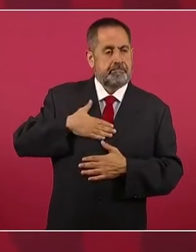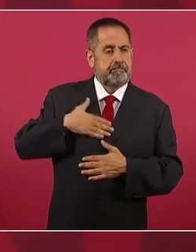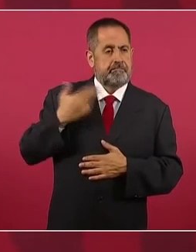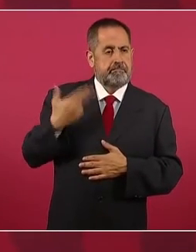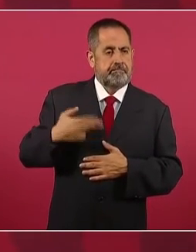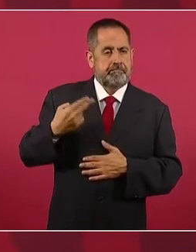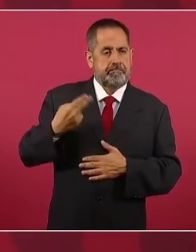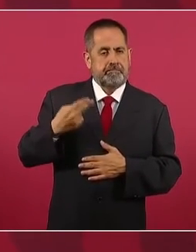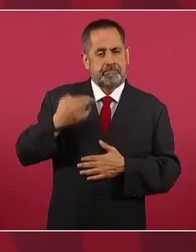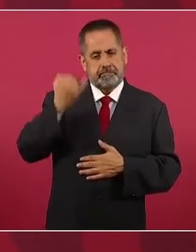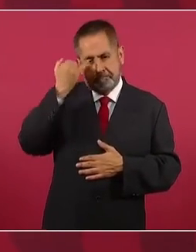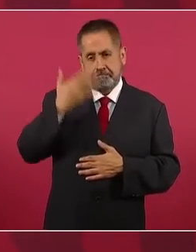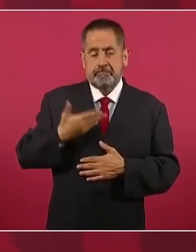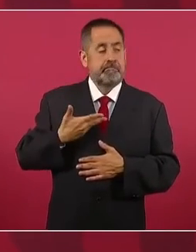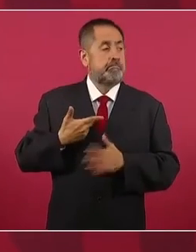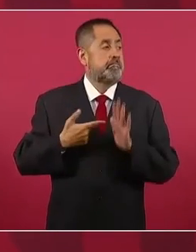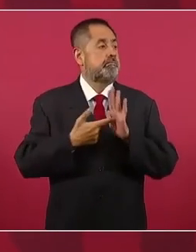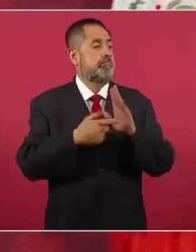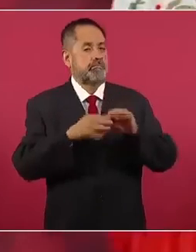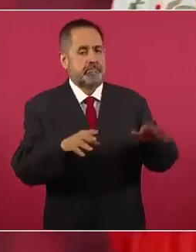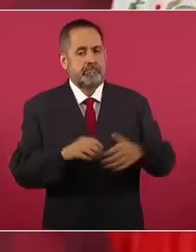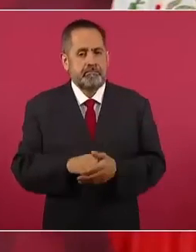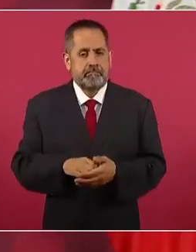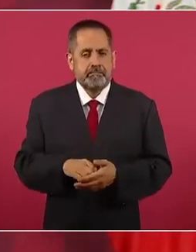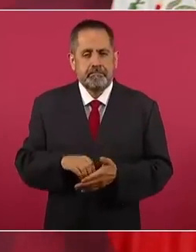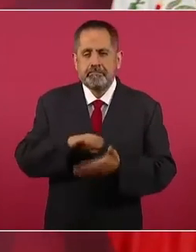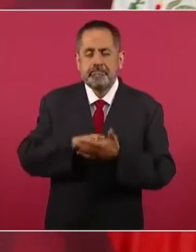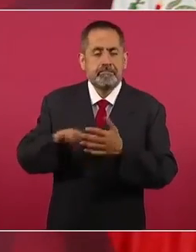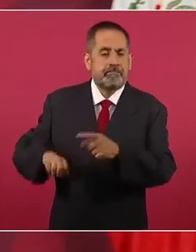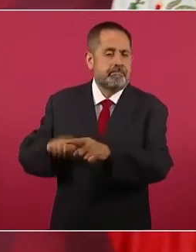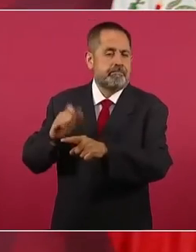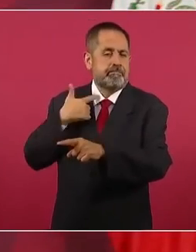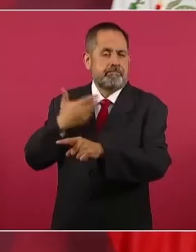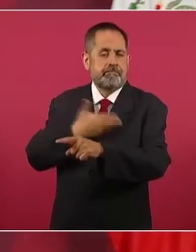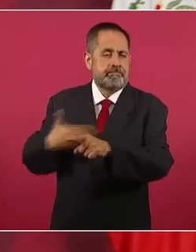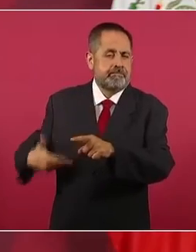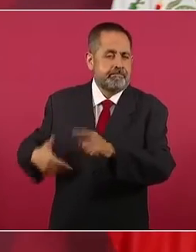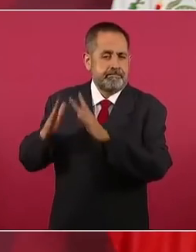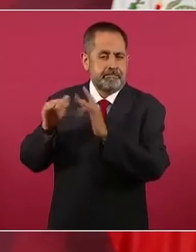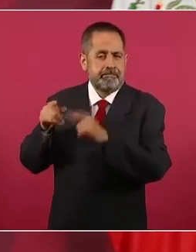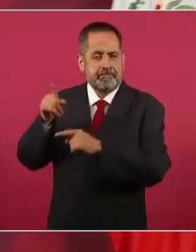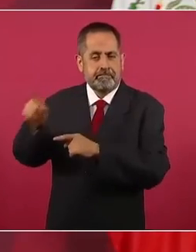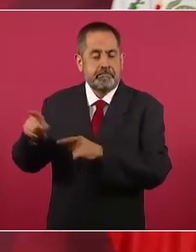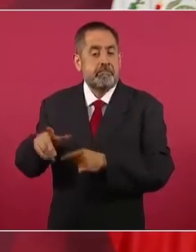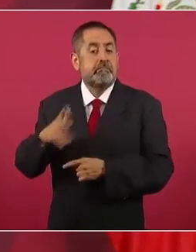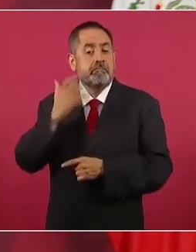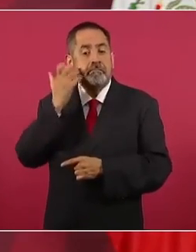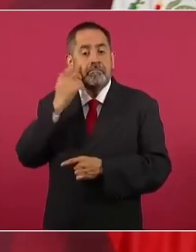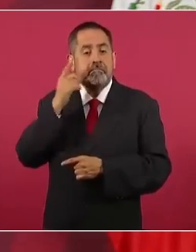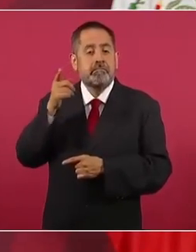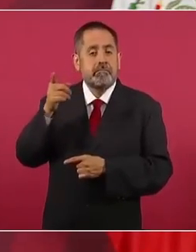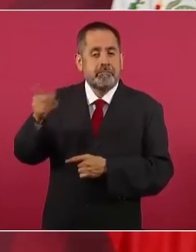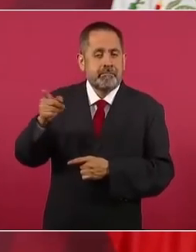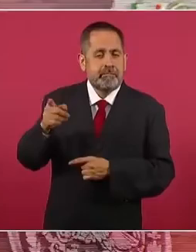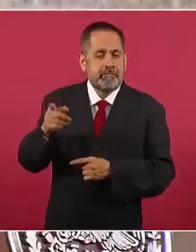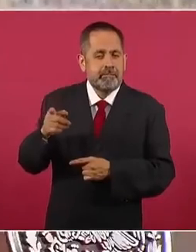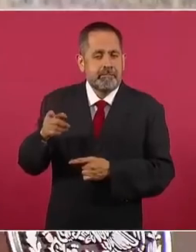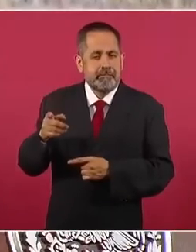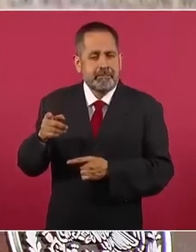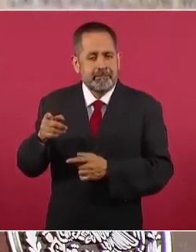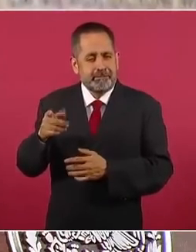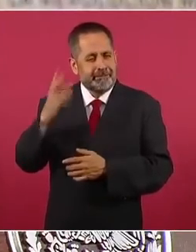al presidente Mitterrand le querían limar un colmillo